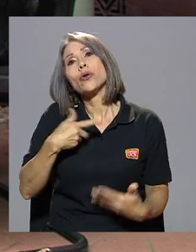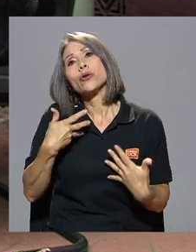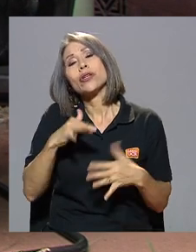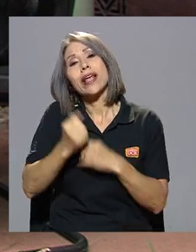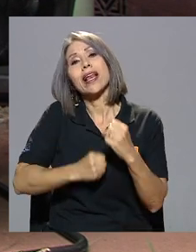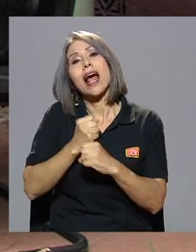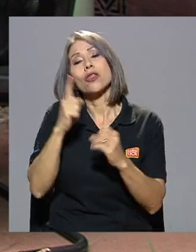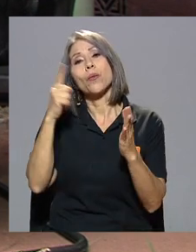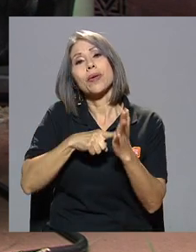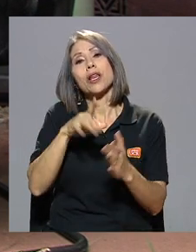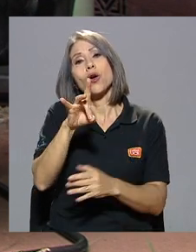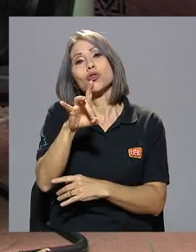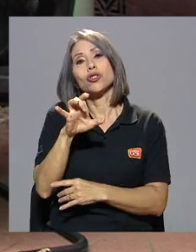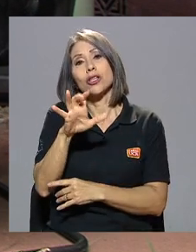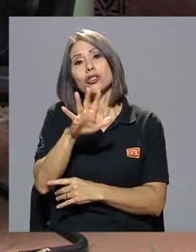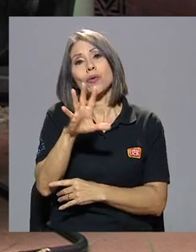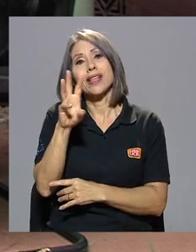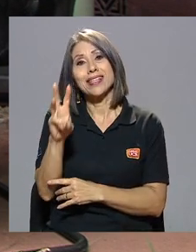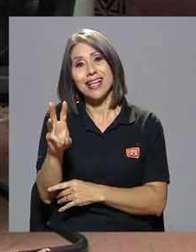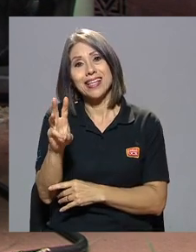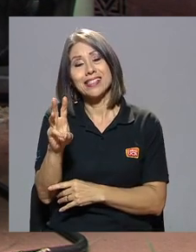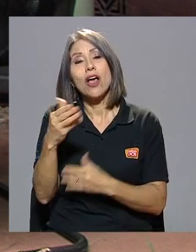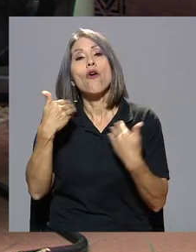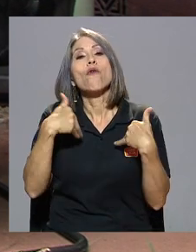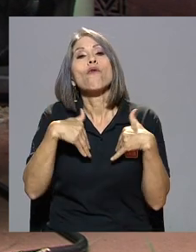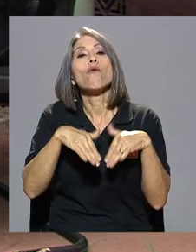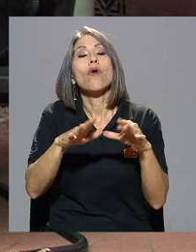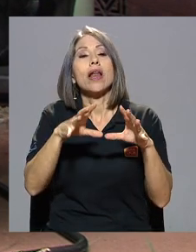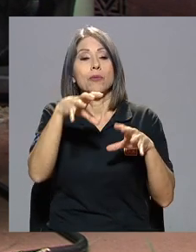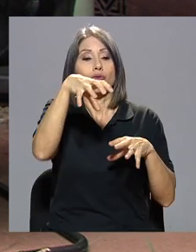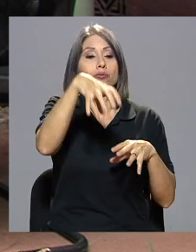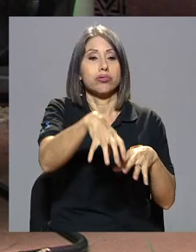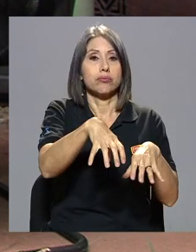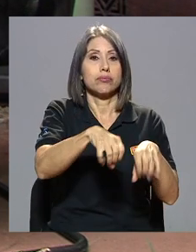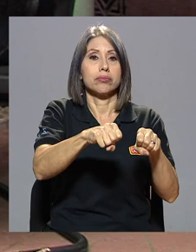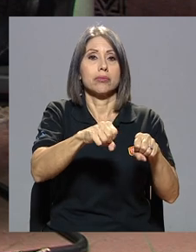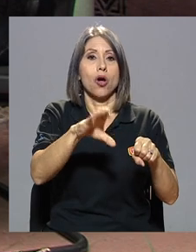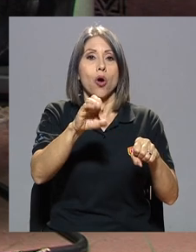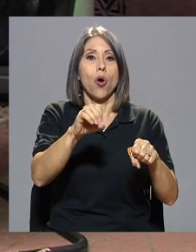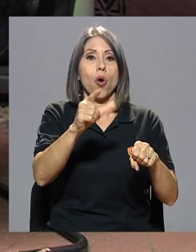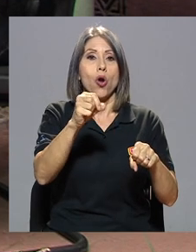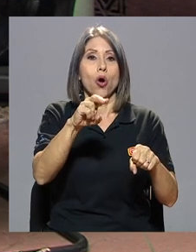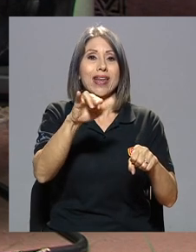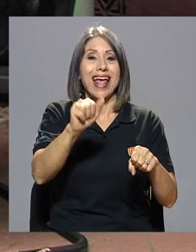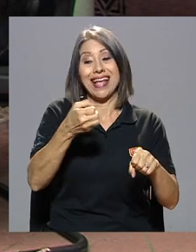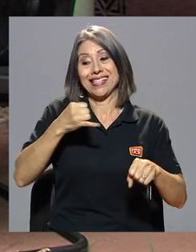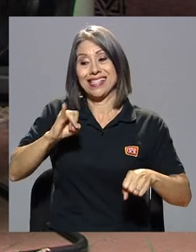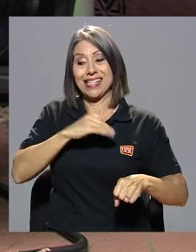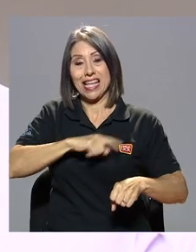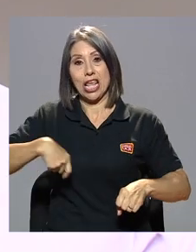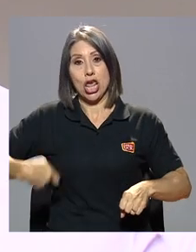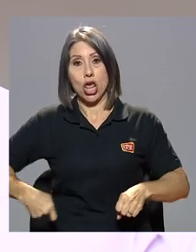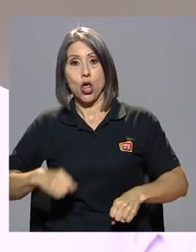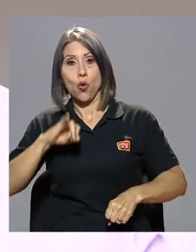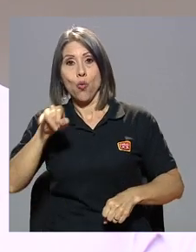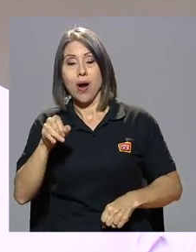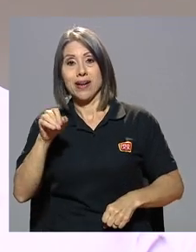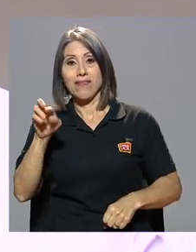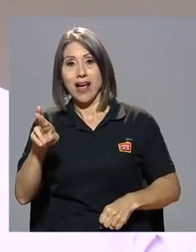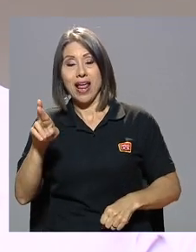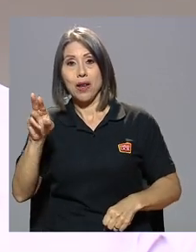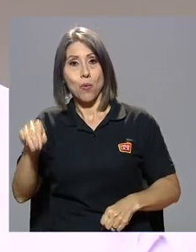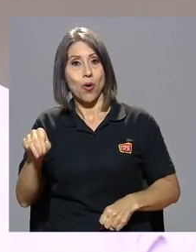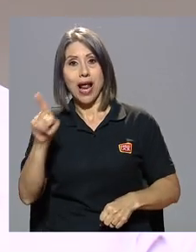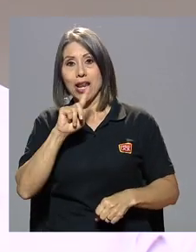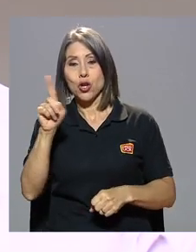ya en 1856 si no hubiera don Rafael Mora tomado decisiones de ese tipo Cuénteme cómo usted